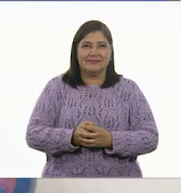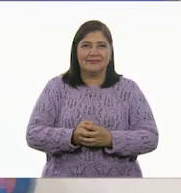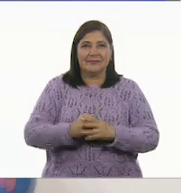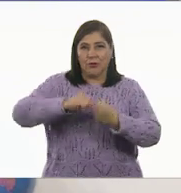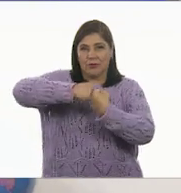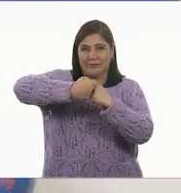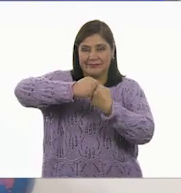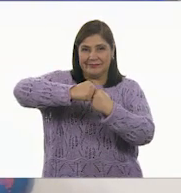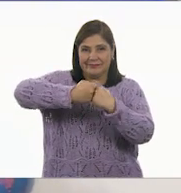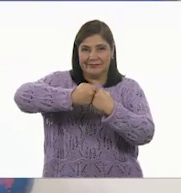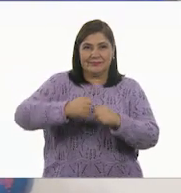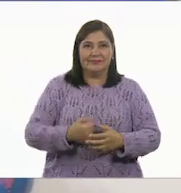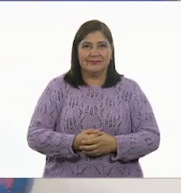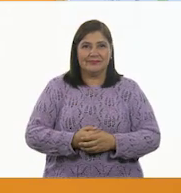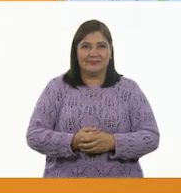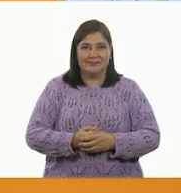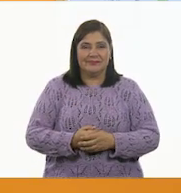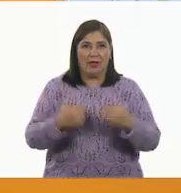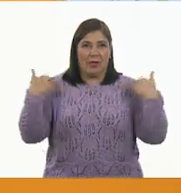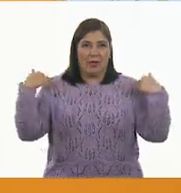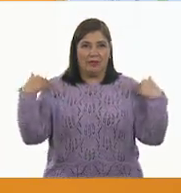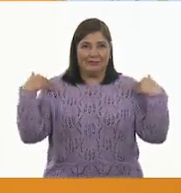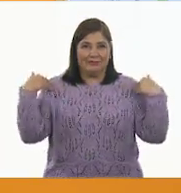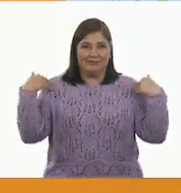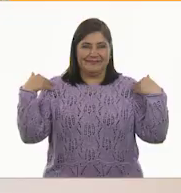Rodillas. ¡Uy! ¡Hombros!